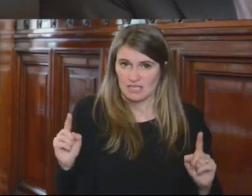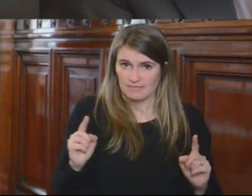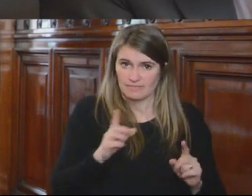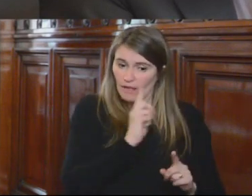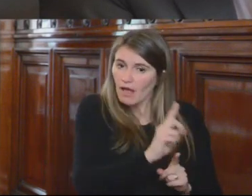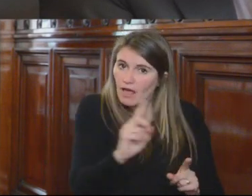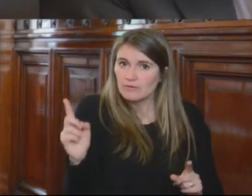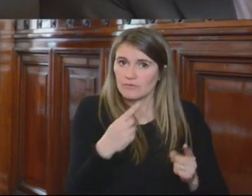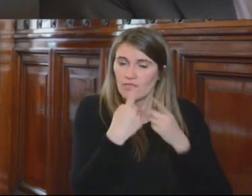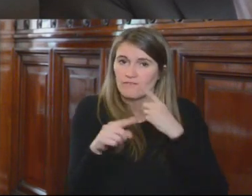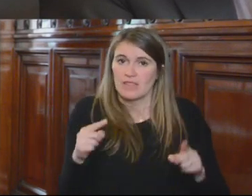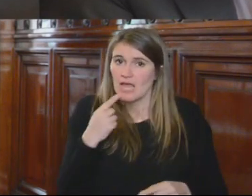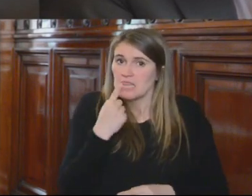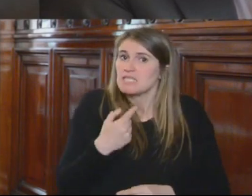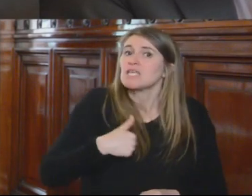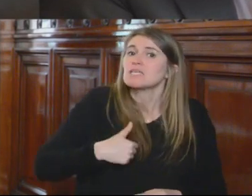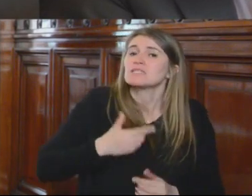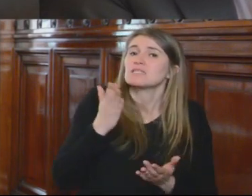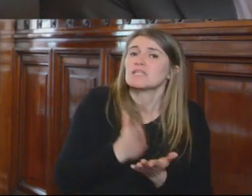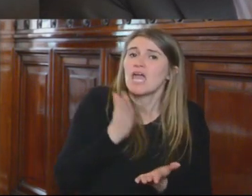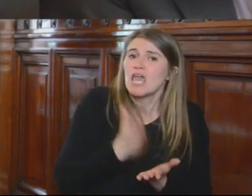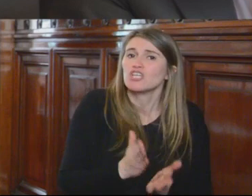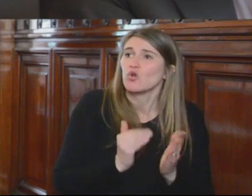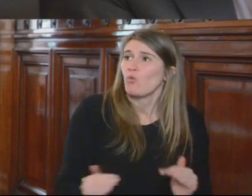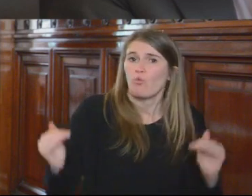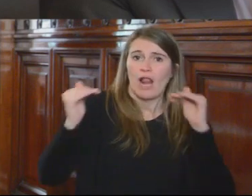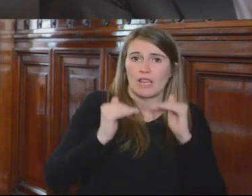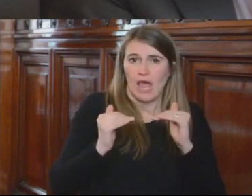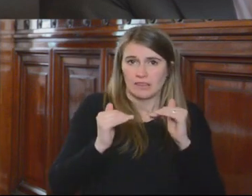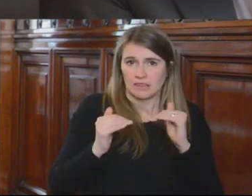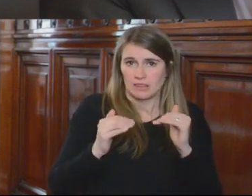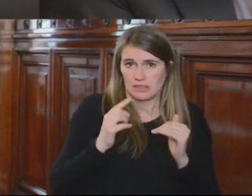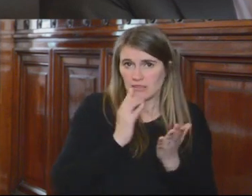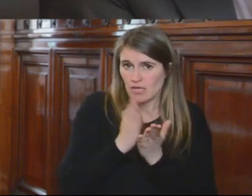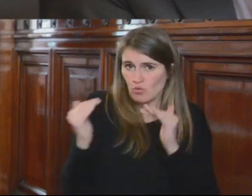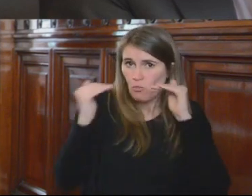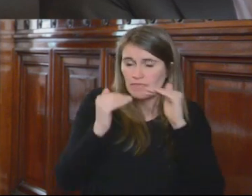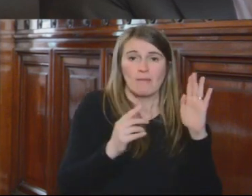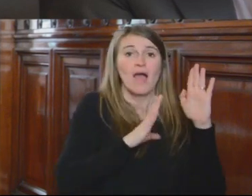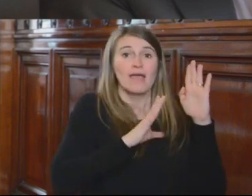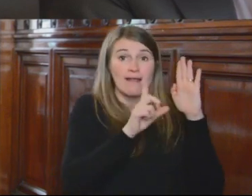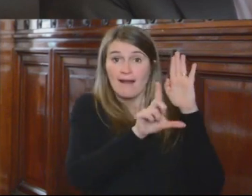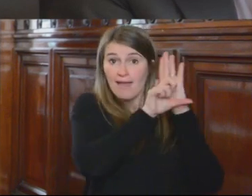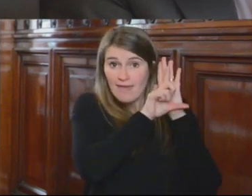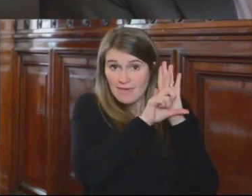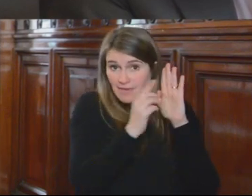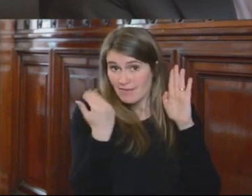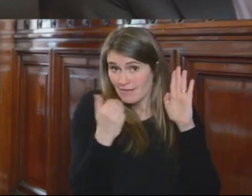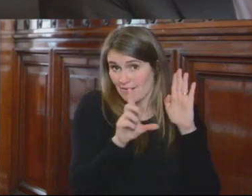particularmente alegando el derecho a la igualdad, toda vez que la última ley emitida, la emergencia de